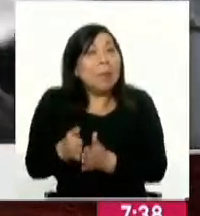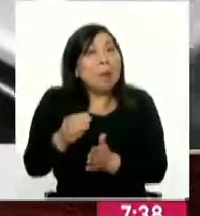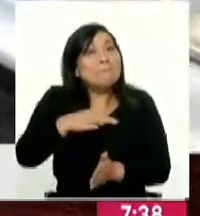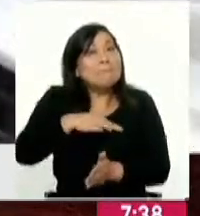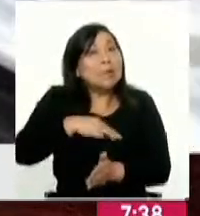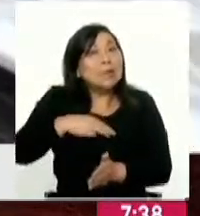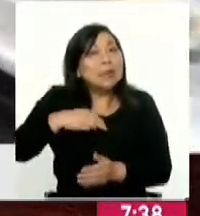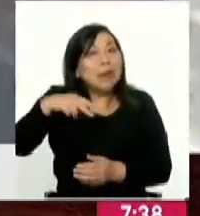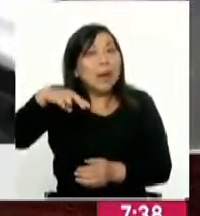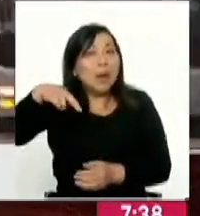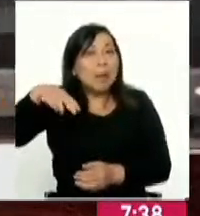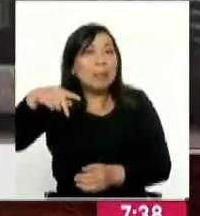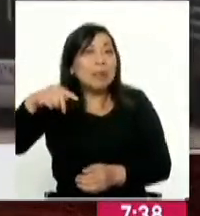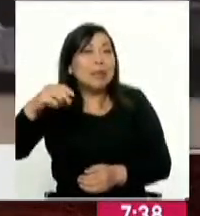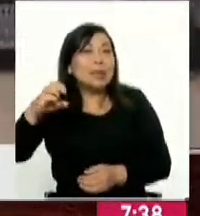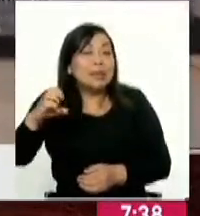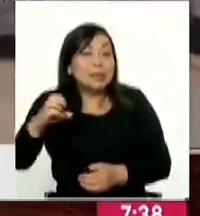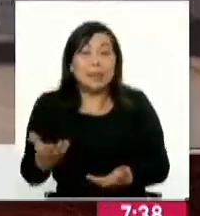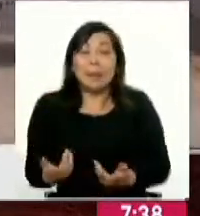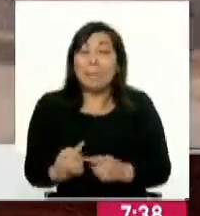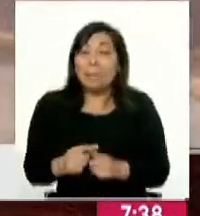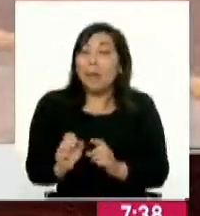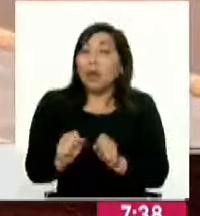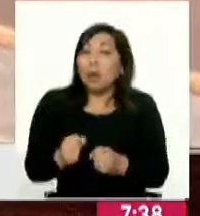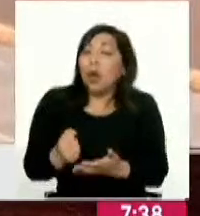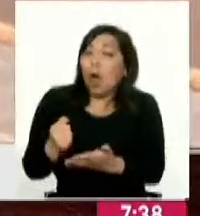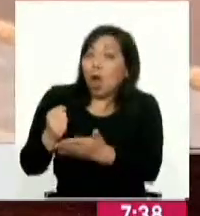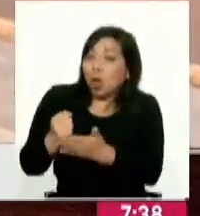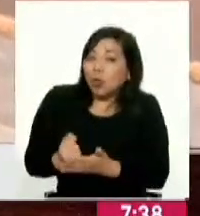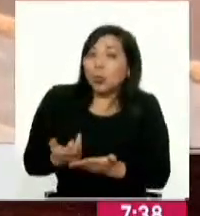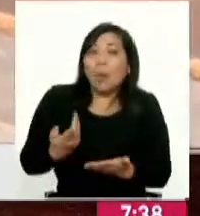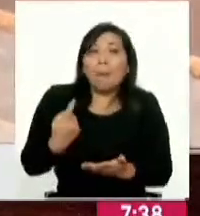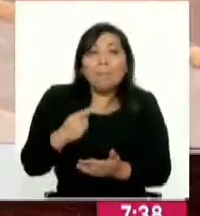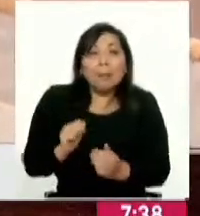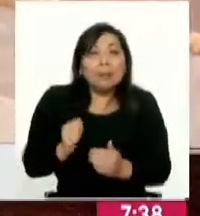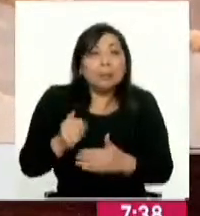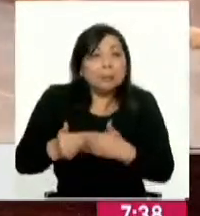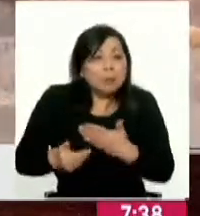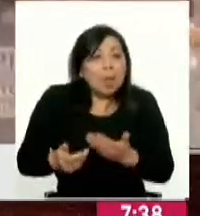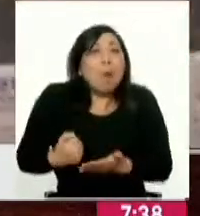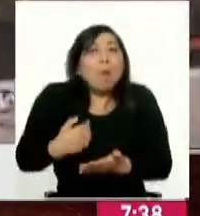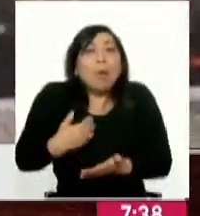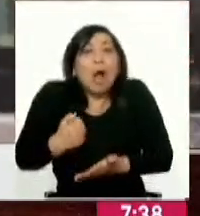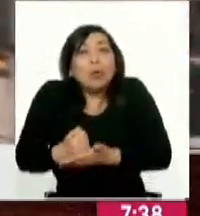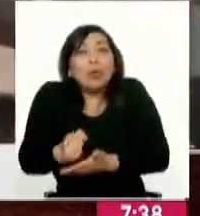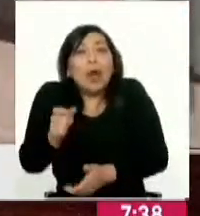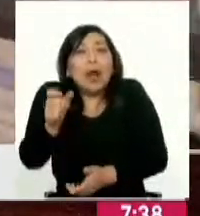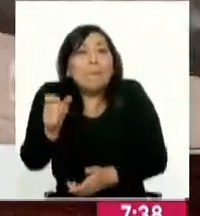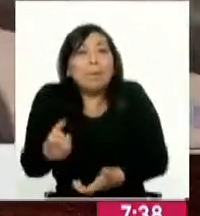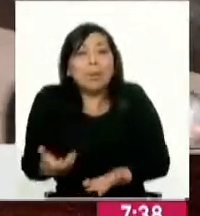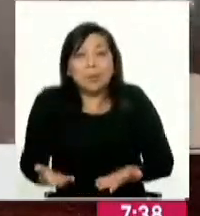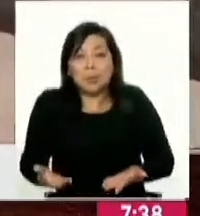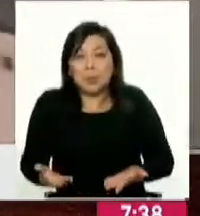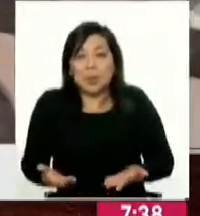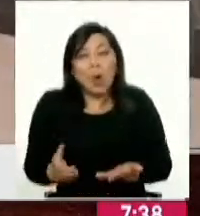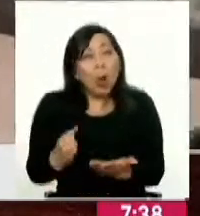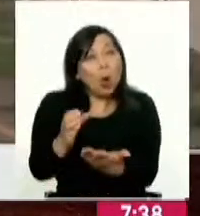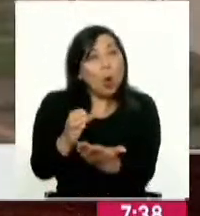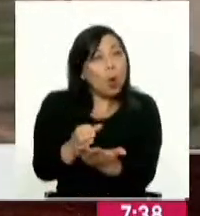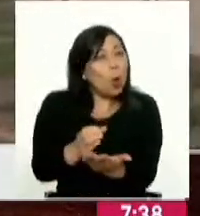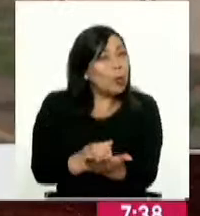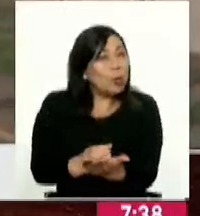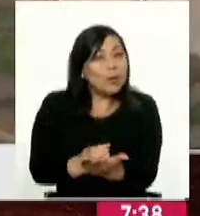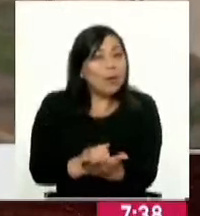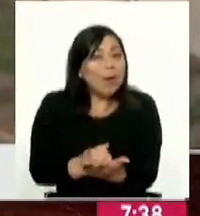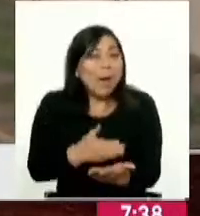Ministerio de Transportes, que es nuestro sector, para que nos ayude a intermediar ese tipo de subsidio. ¿Por qué? Porque como hay un contrato que no